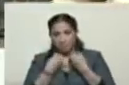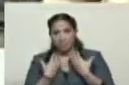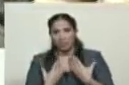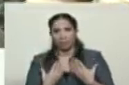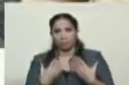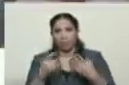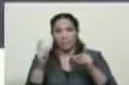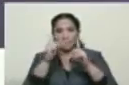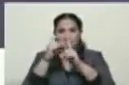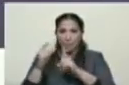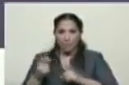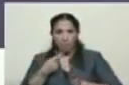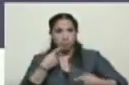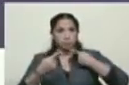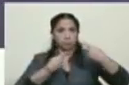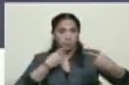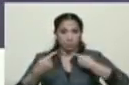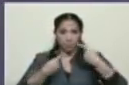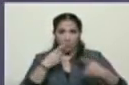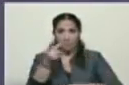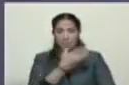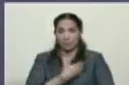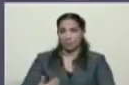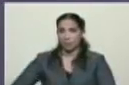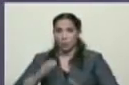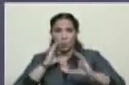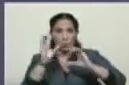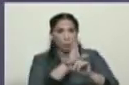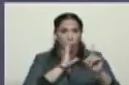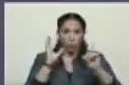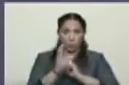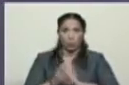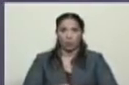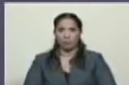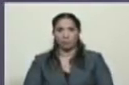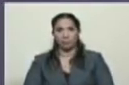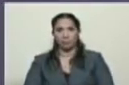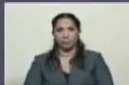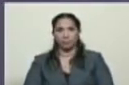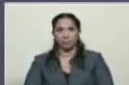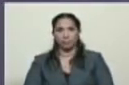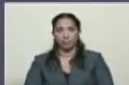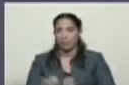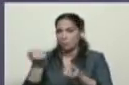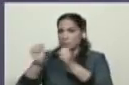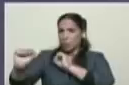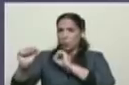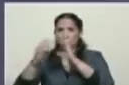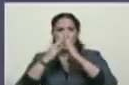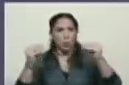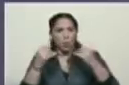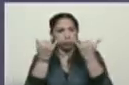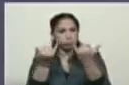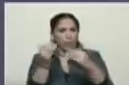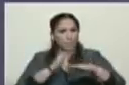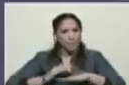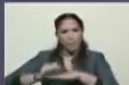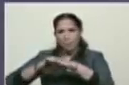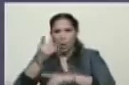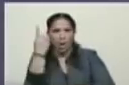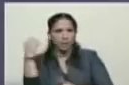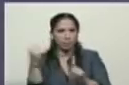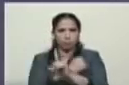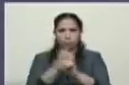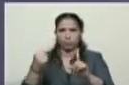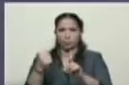entonces las declaraciones del vicepresidente sectorial de Comunicación y Cultura Jorge Rodríguez rechazando los recientes hechos violentos que han